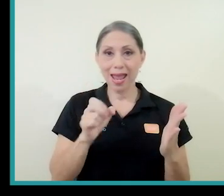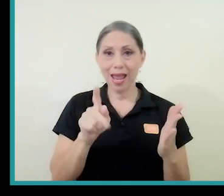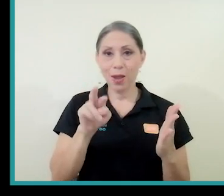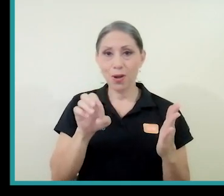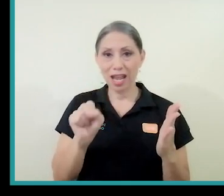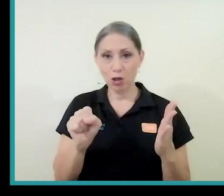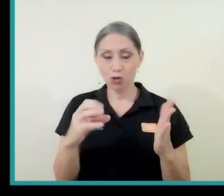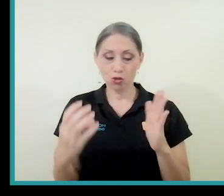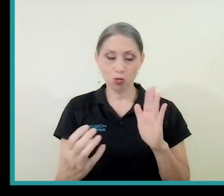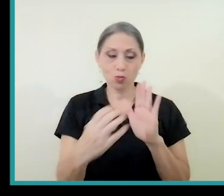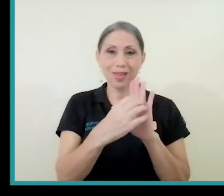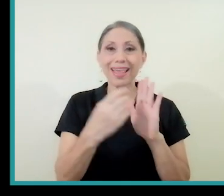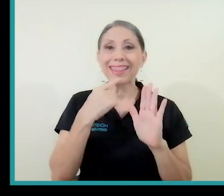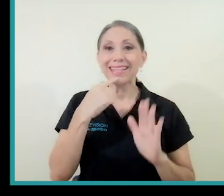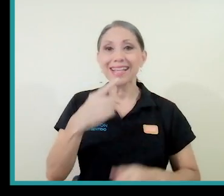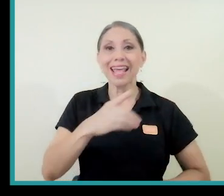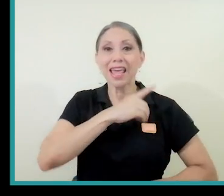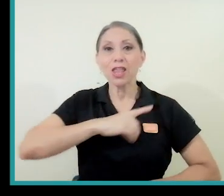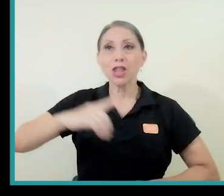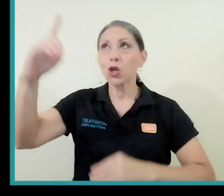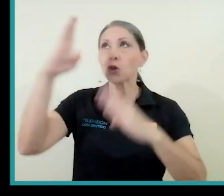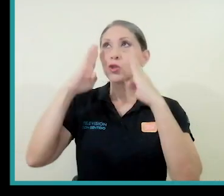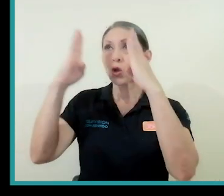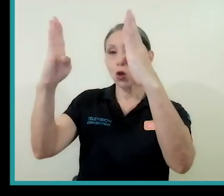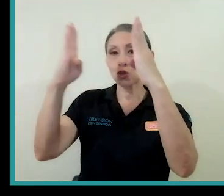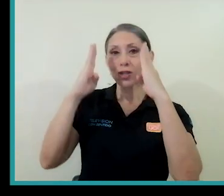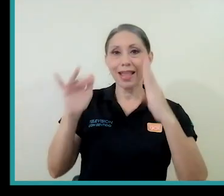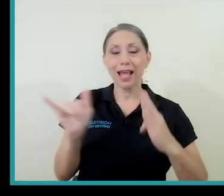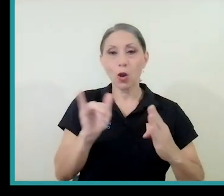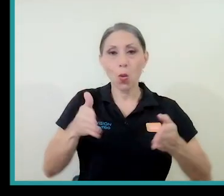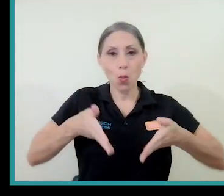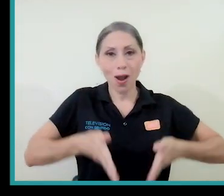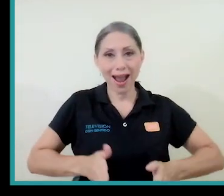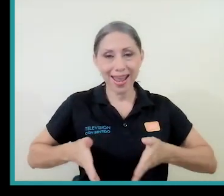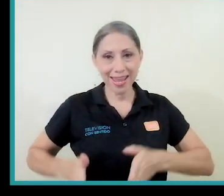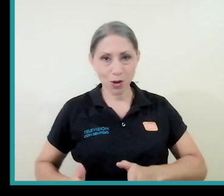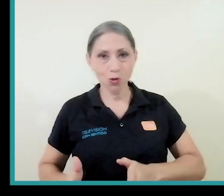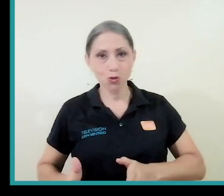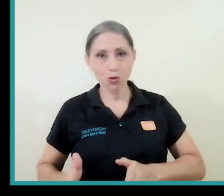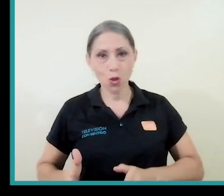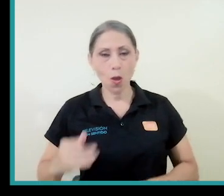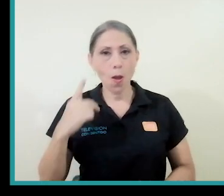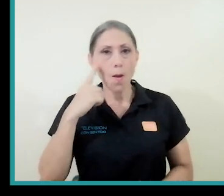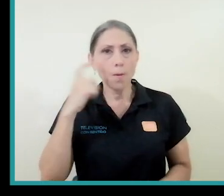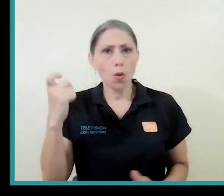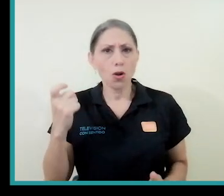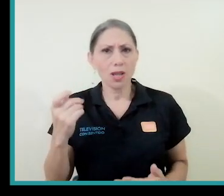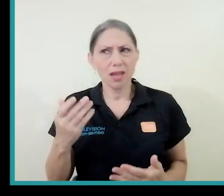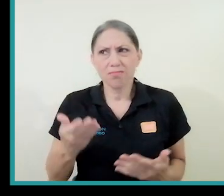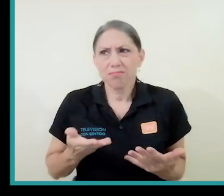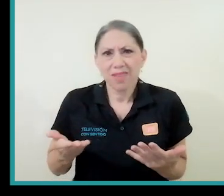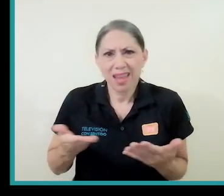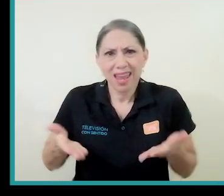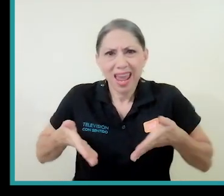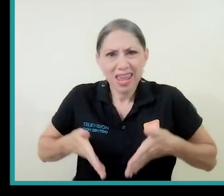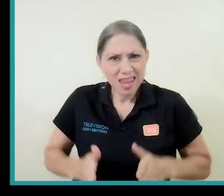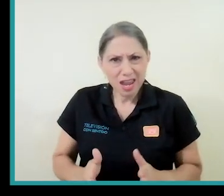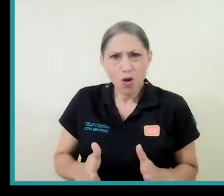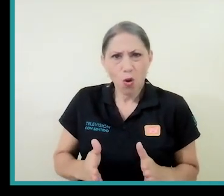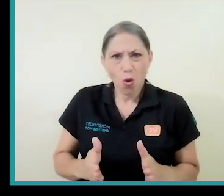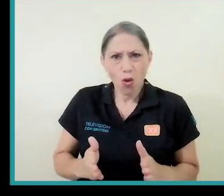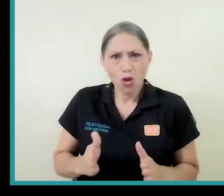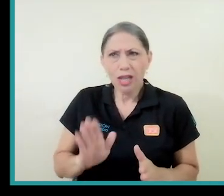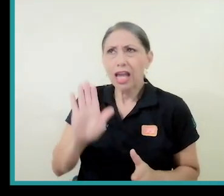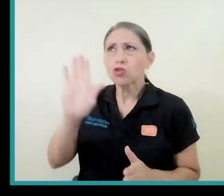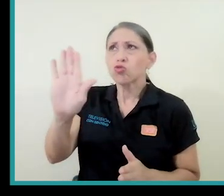hebreos, donde dice, Dios os trata como hijos porque ¿qué hijo